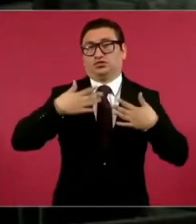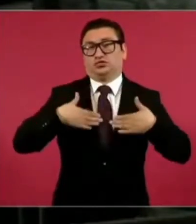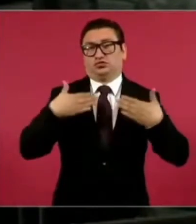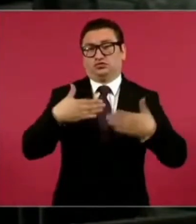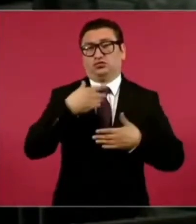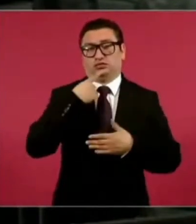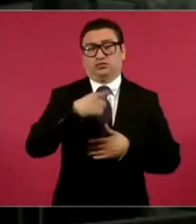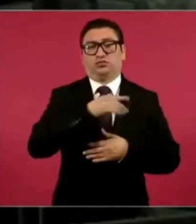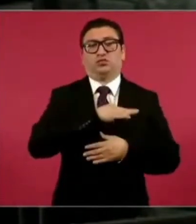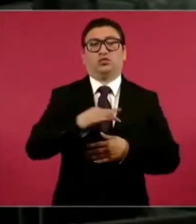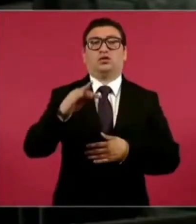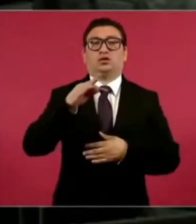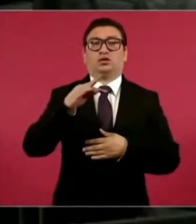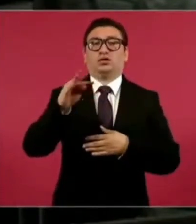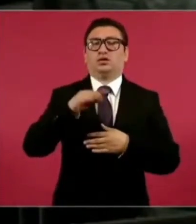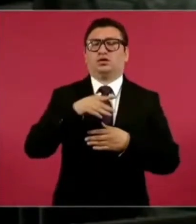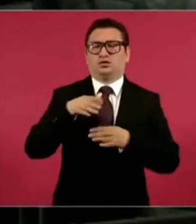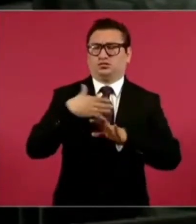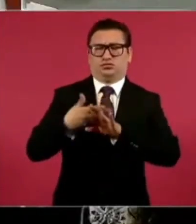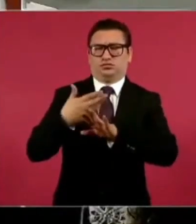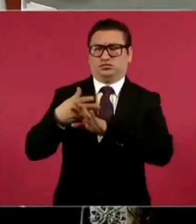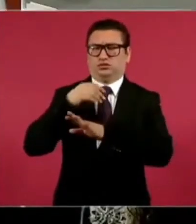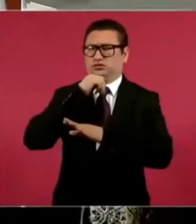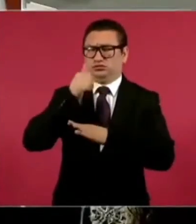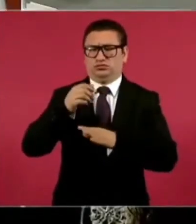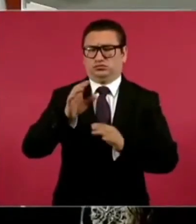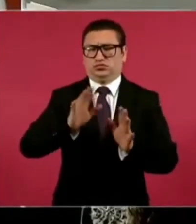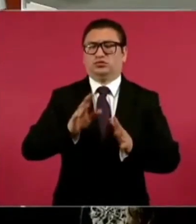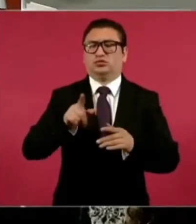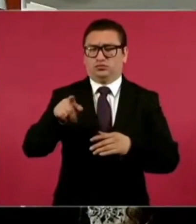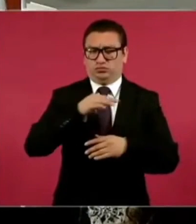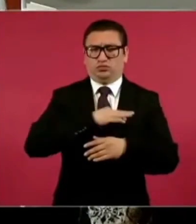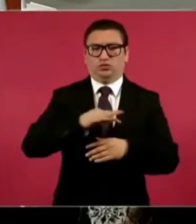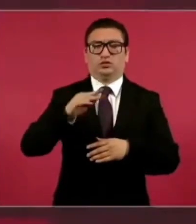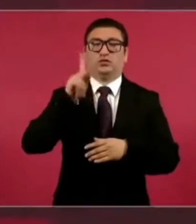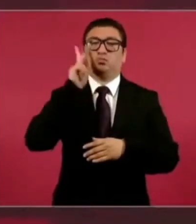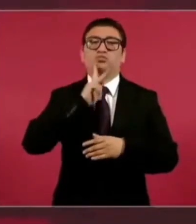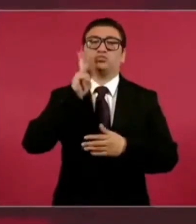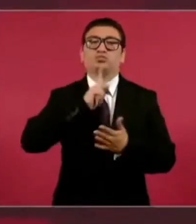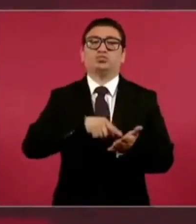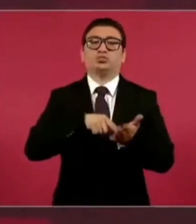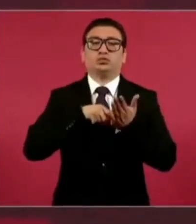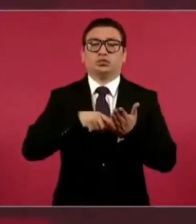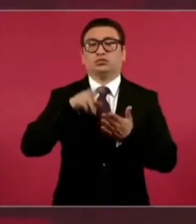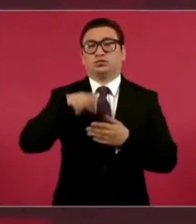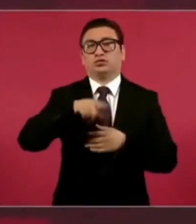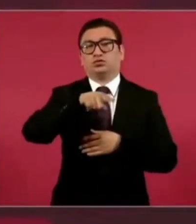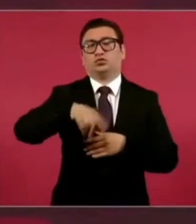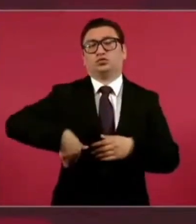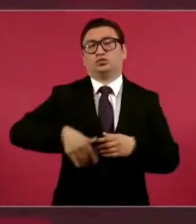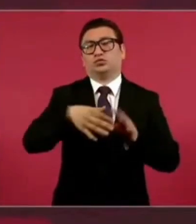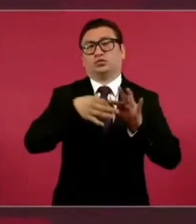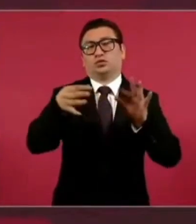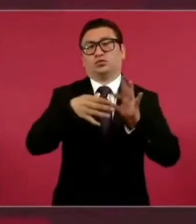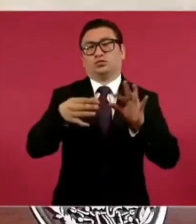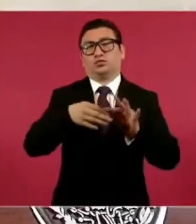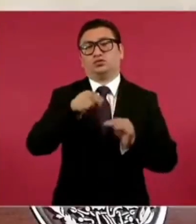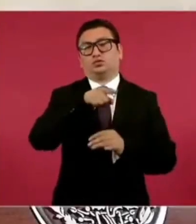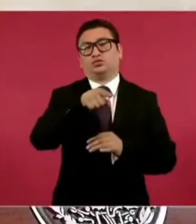salir sin que sean descalificados. Sí, sin que sean descalificados, nada más que sean pruebas, porque lo que tú estás planteando aquí